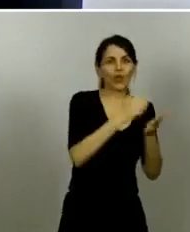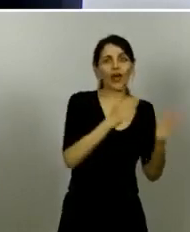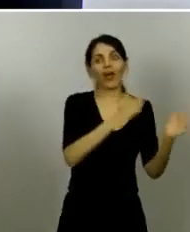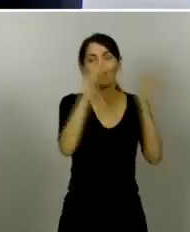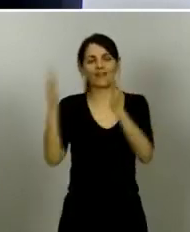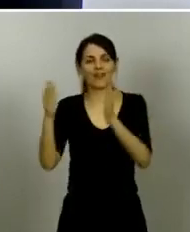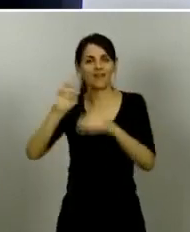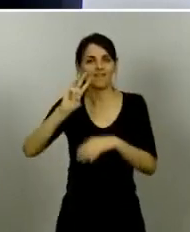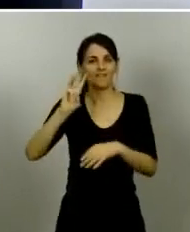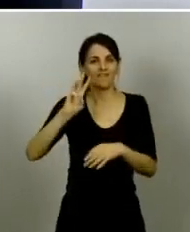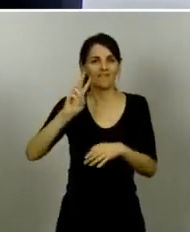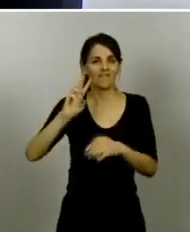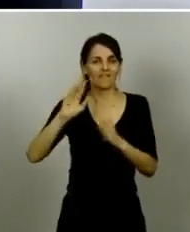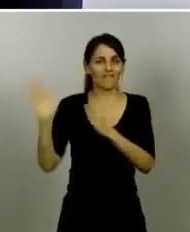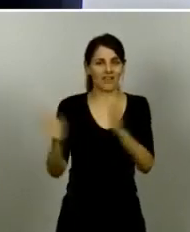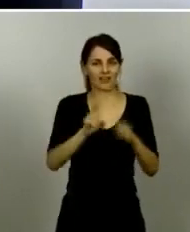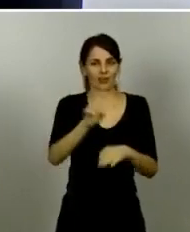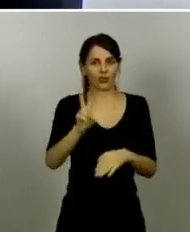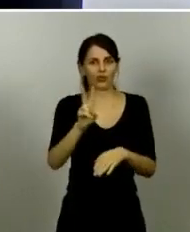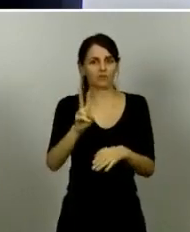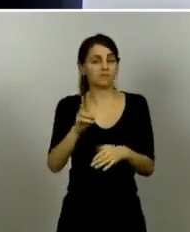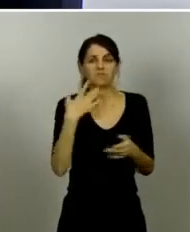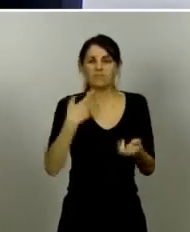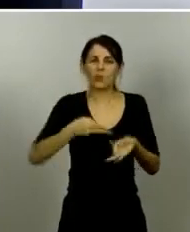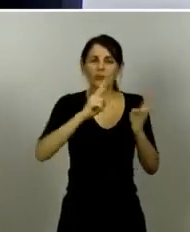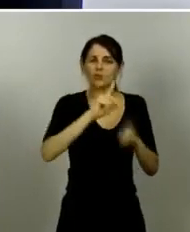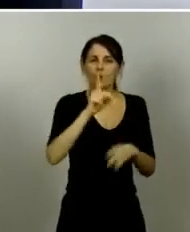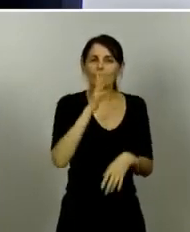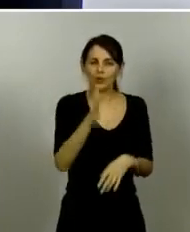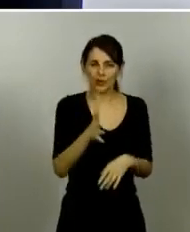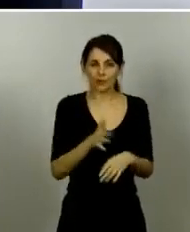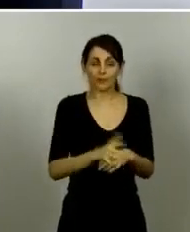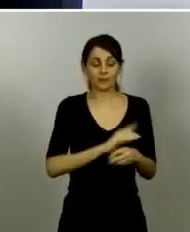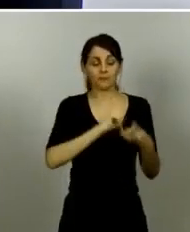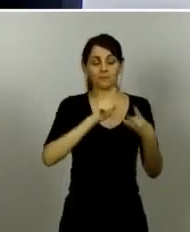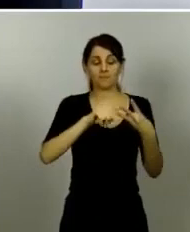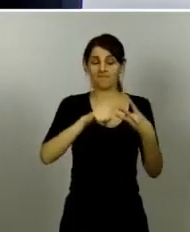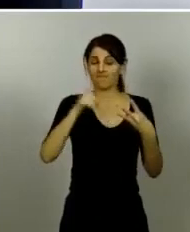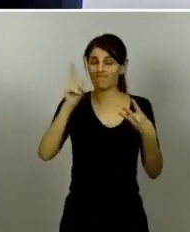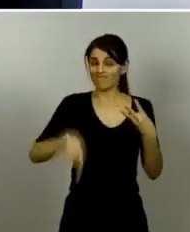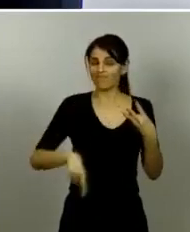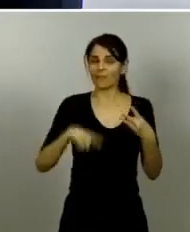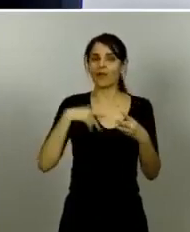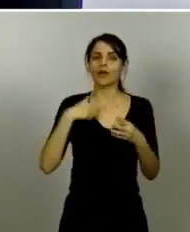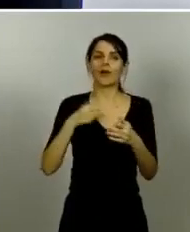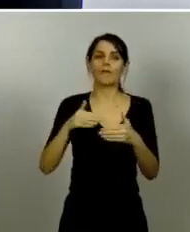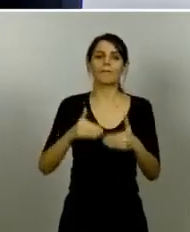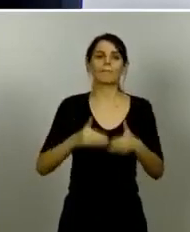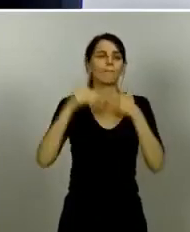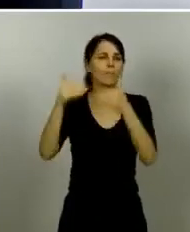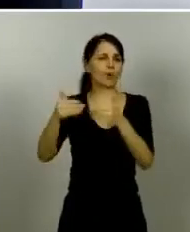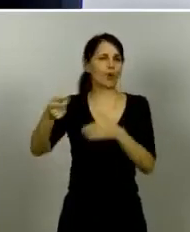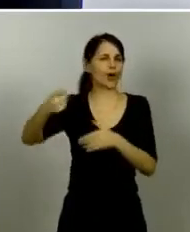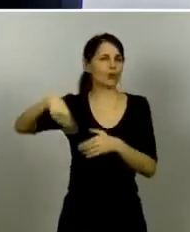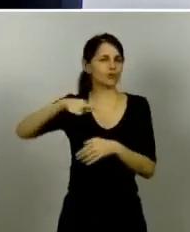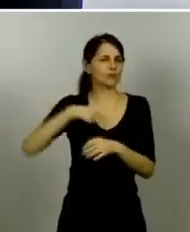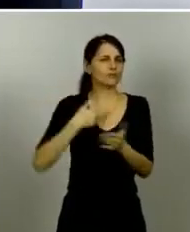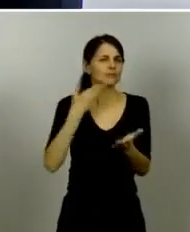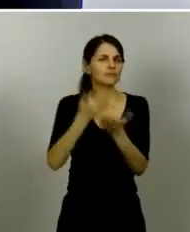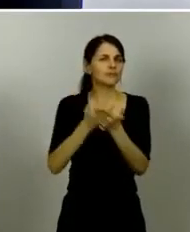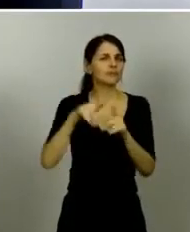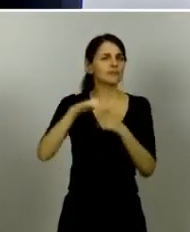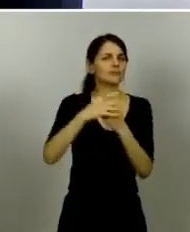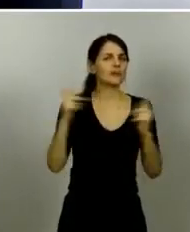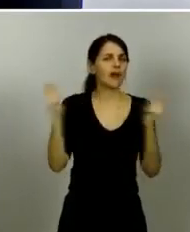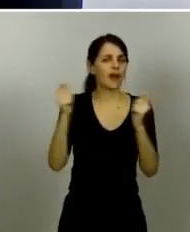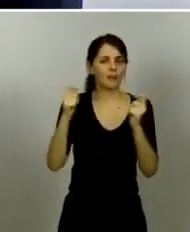prórroga que se está negociando en este momento del estado de alarma ¿va a ser la última o va a ser necesaria una séptima para que